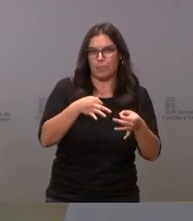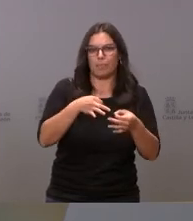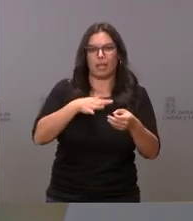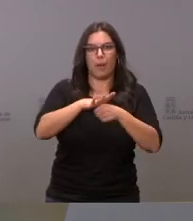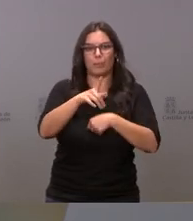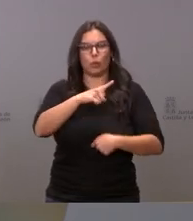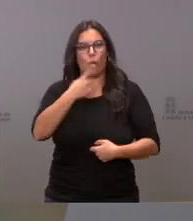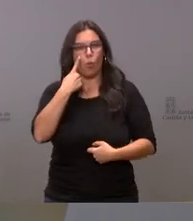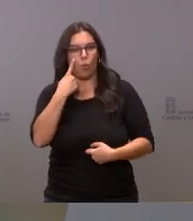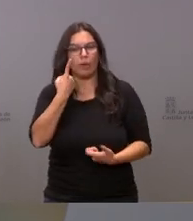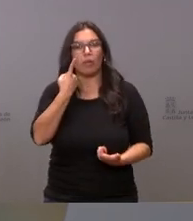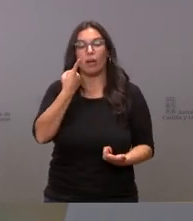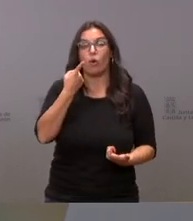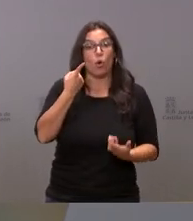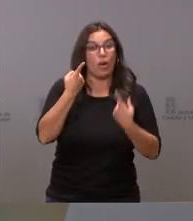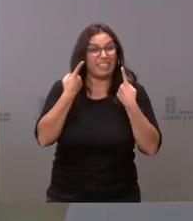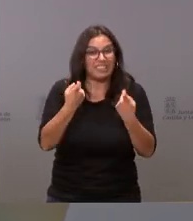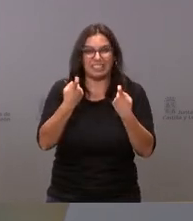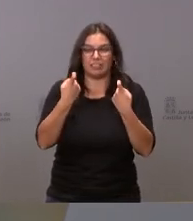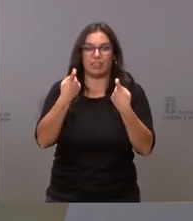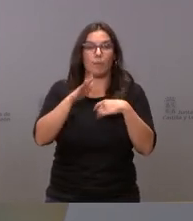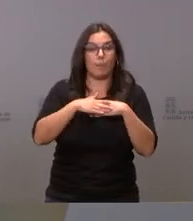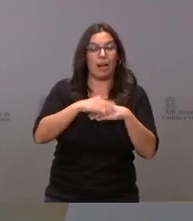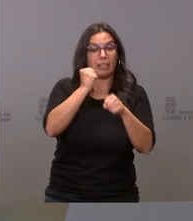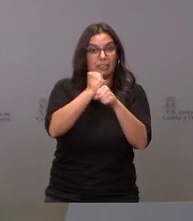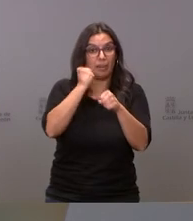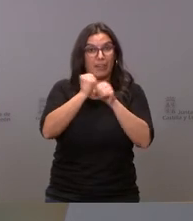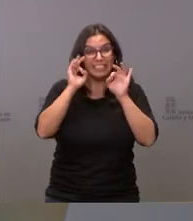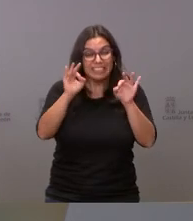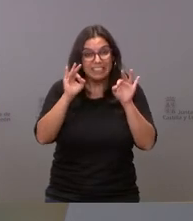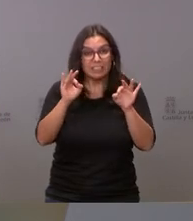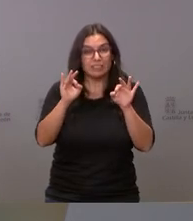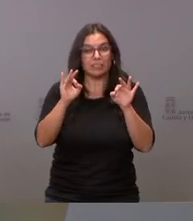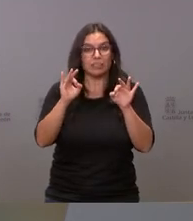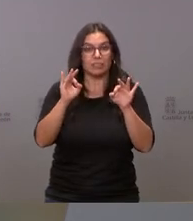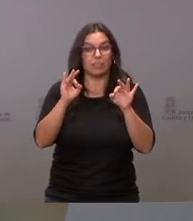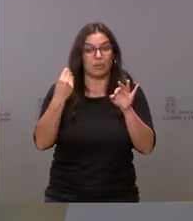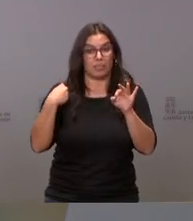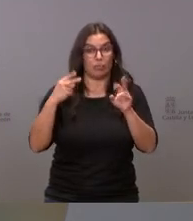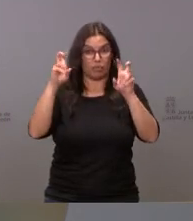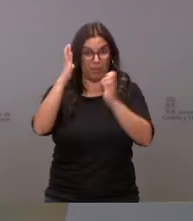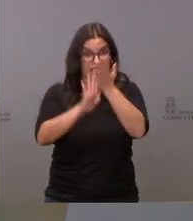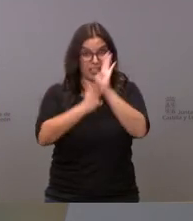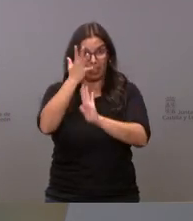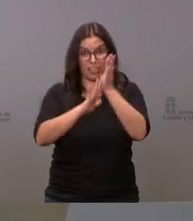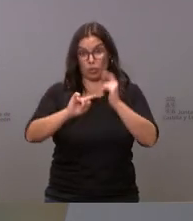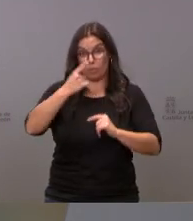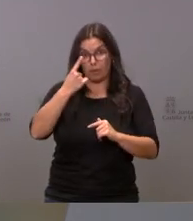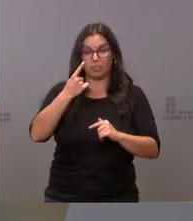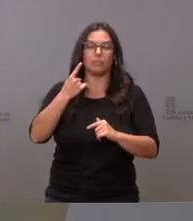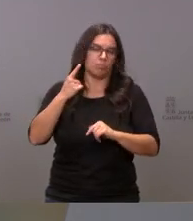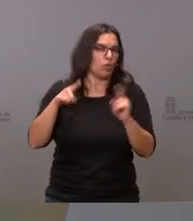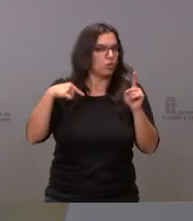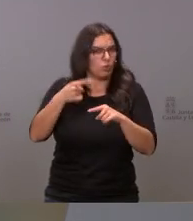de guardia y aquellas que son esenciales para acometer los trabajos especialmente los del operativo de incendios en consecuencia asumir